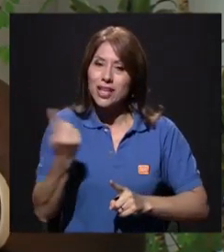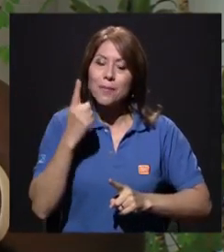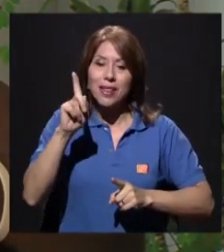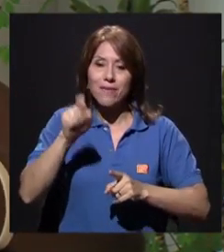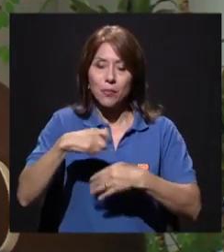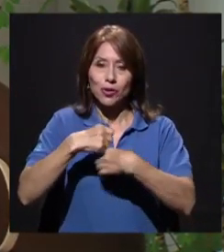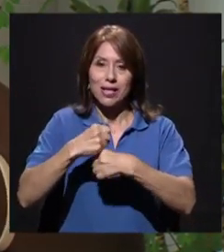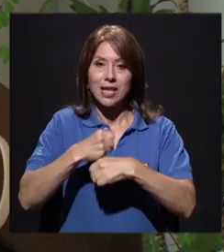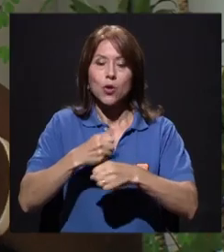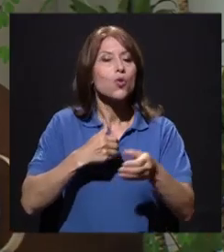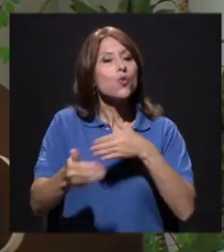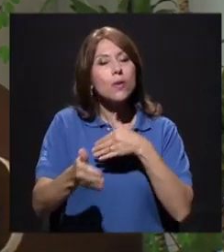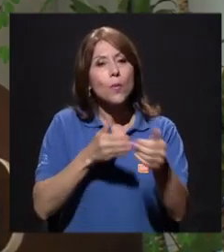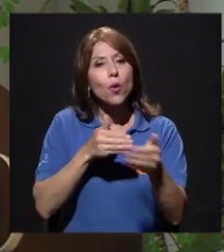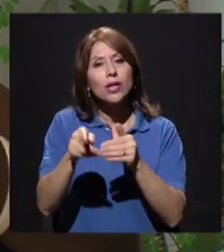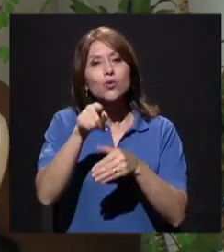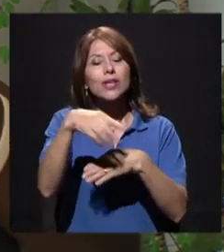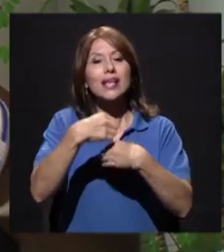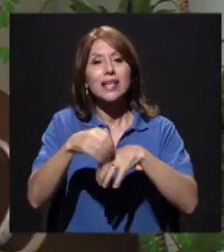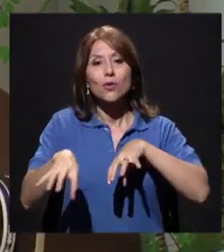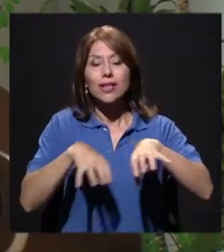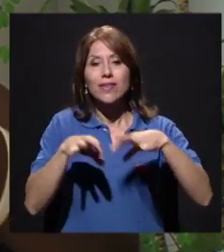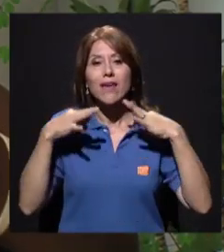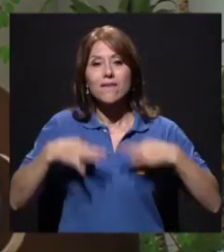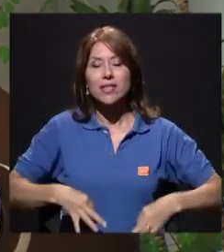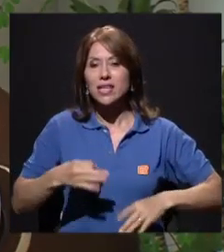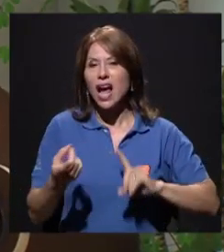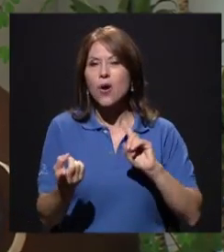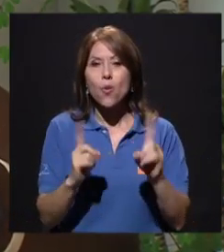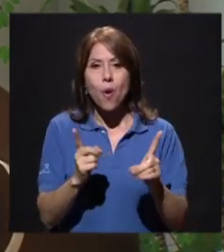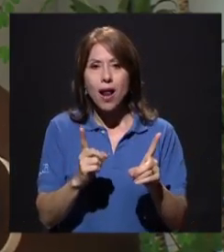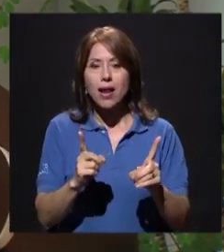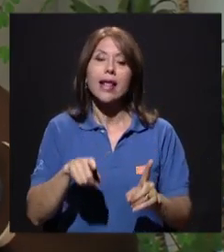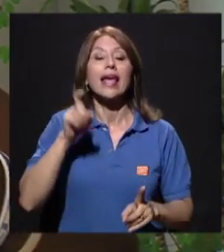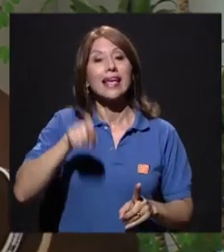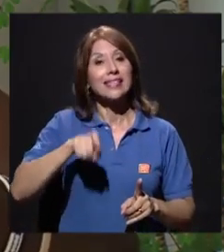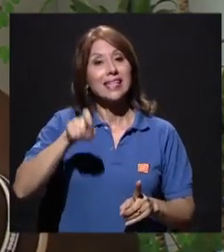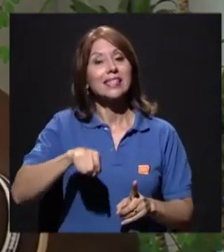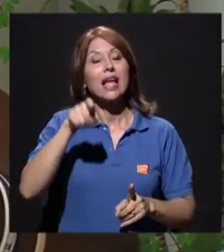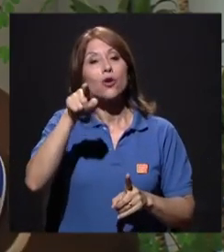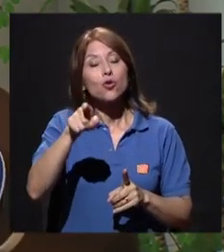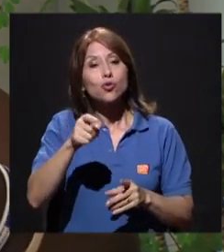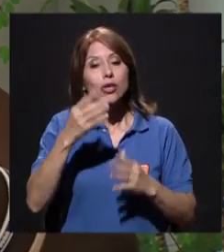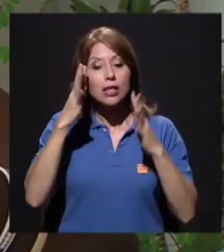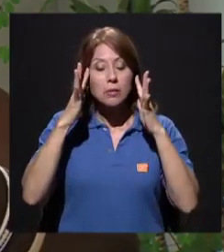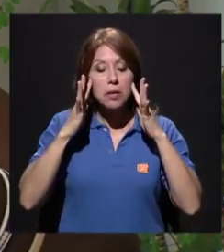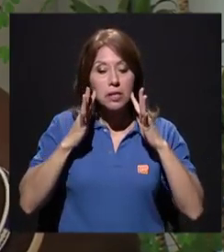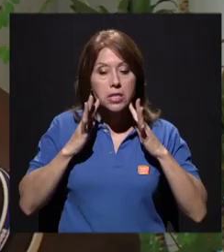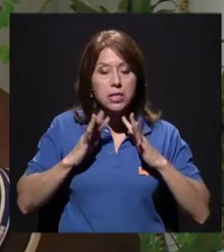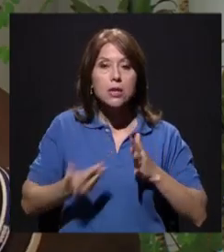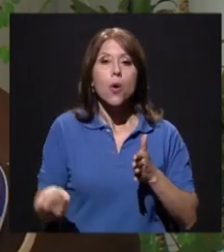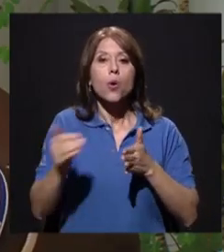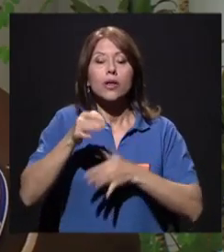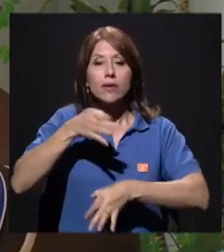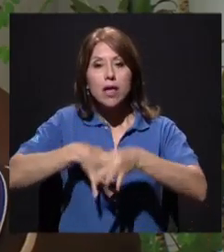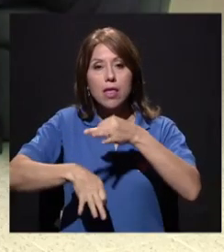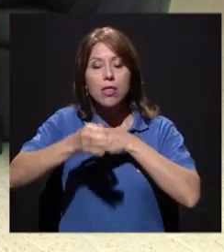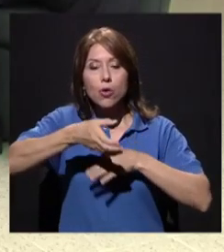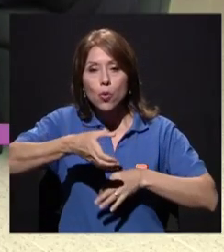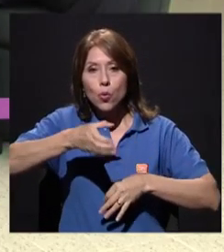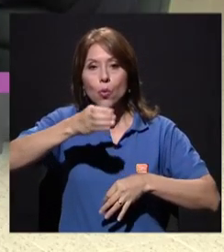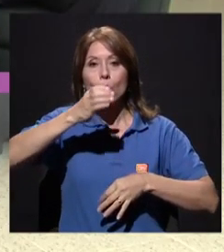no importa la actividad física que usted esté haciendo, es necesario estar reponiendo ese fluido, aún más si son